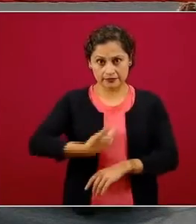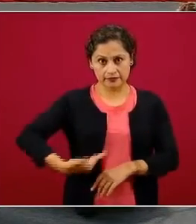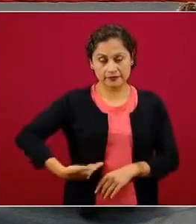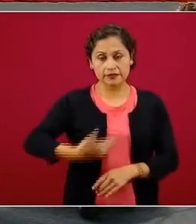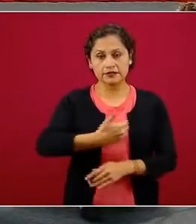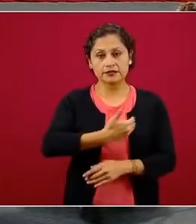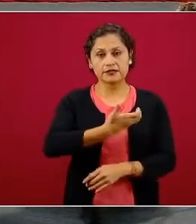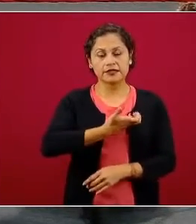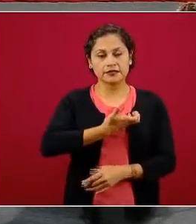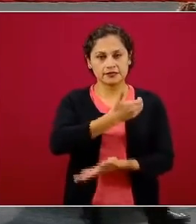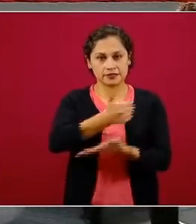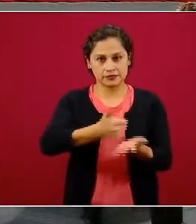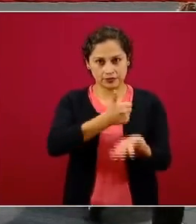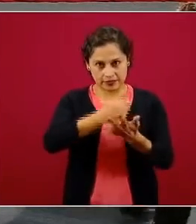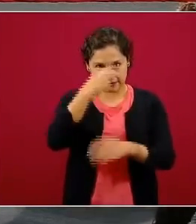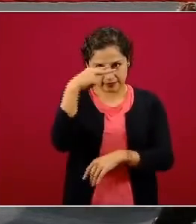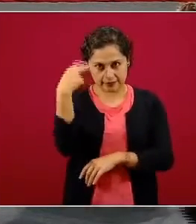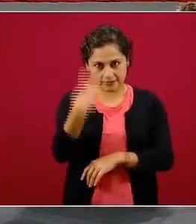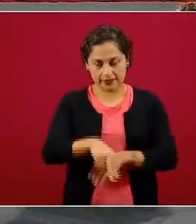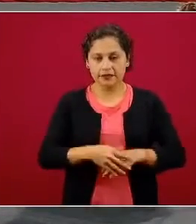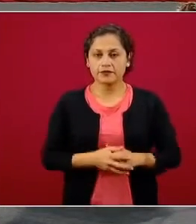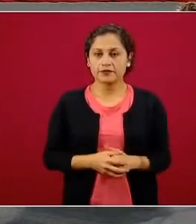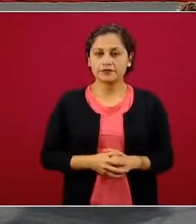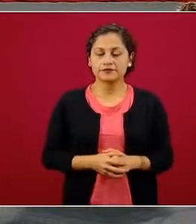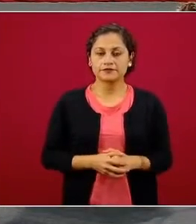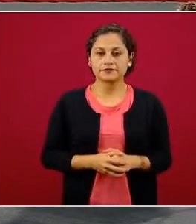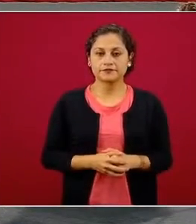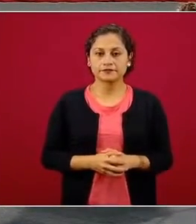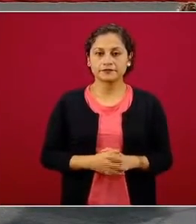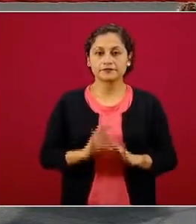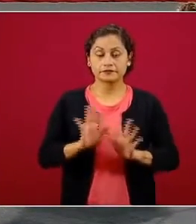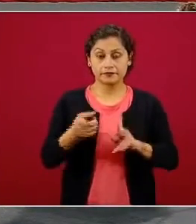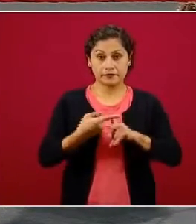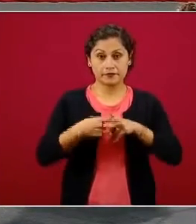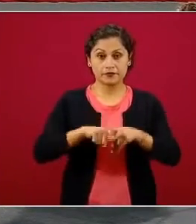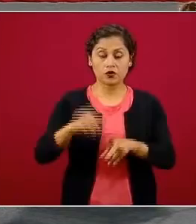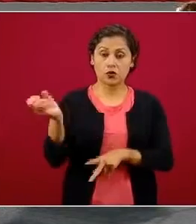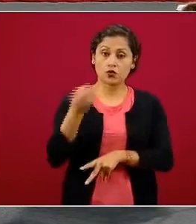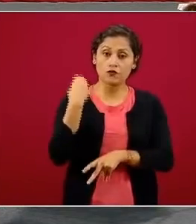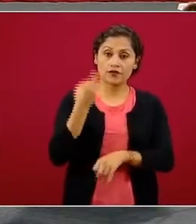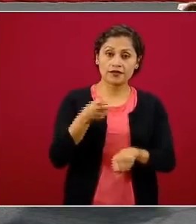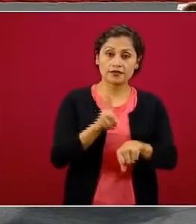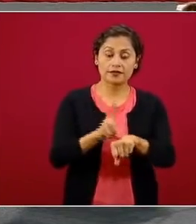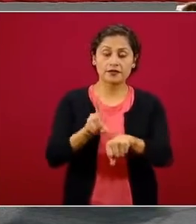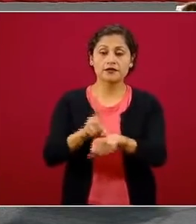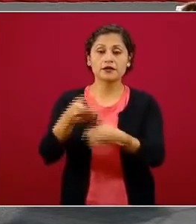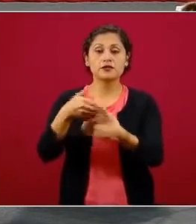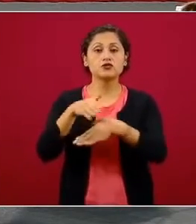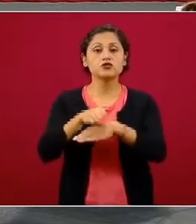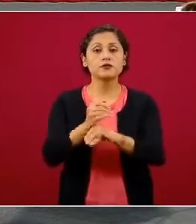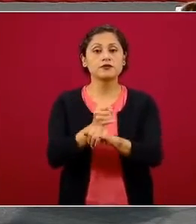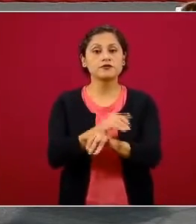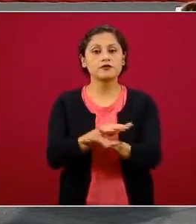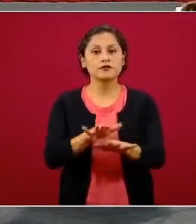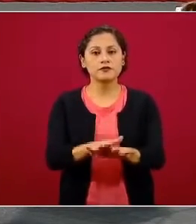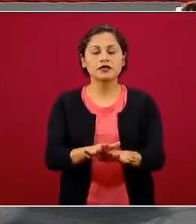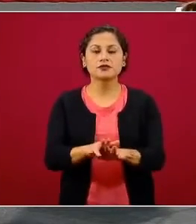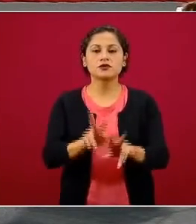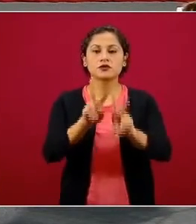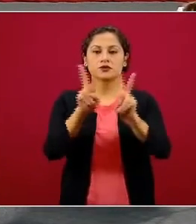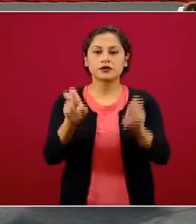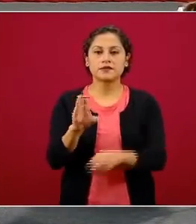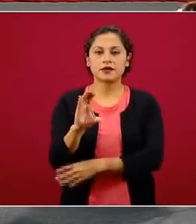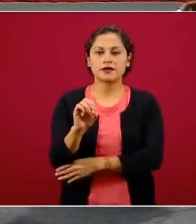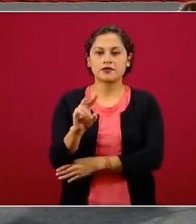en la Ciudad de México y vamos a iniciar la conferencia diaria sobre la situación de la pandemia de COVID, COVID